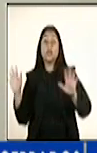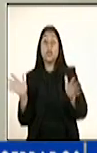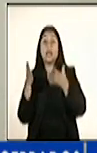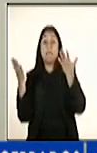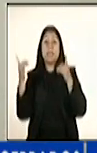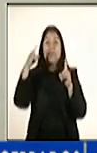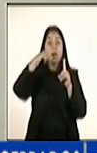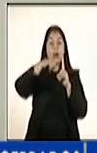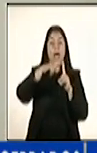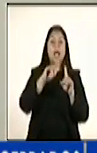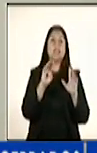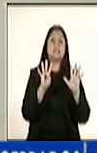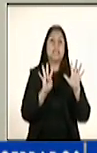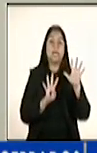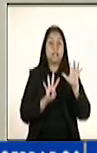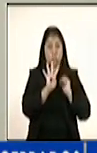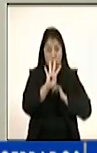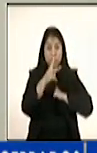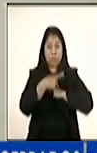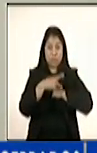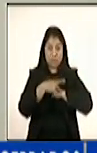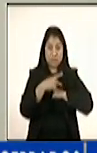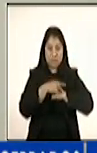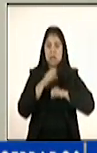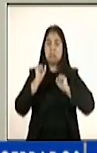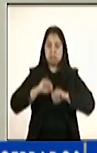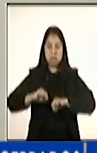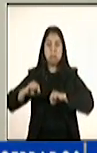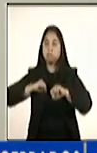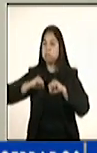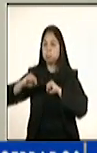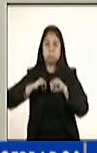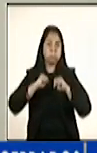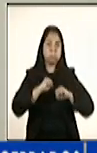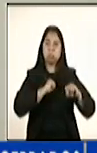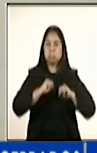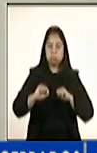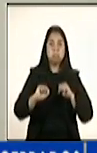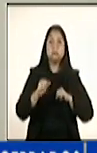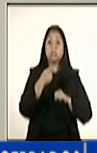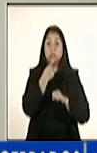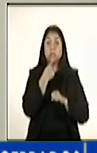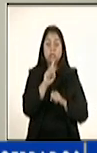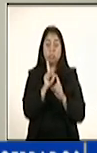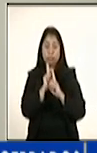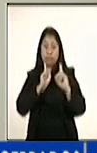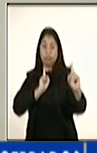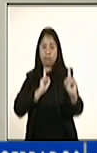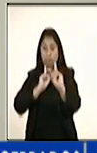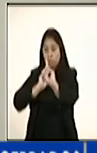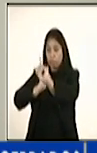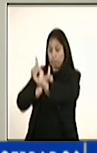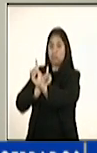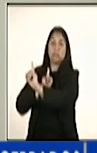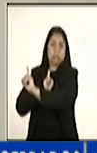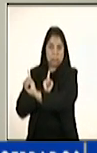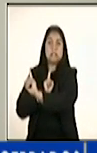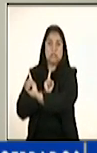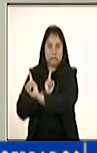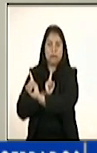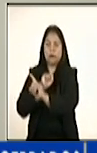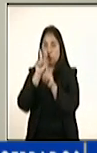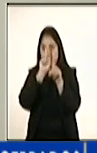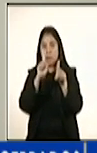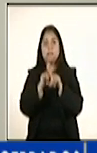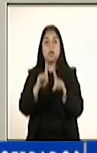a las 16 horas, podrán realizar sus actividades, cumpliendo con el distanciamiento social y el uso adecuado de